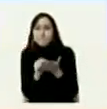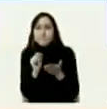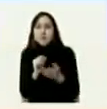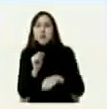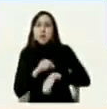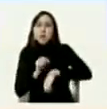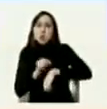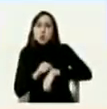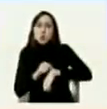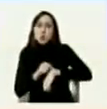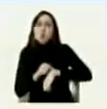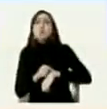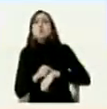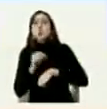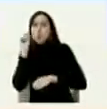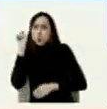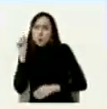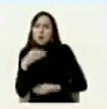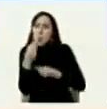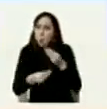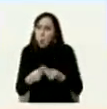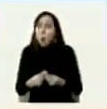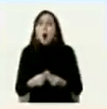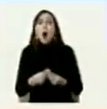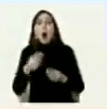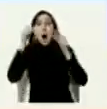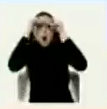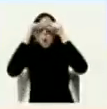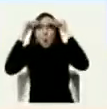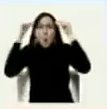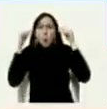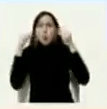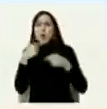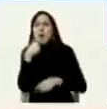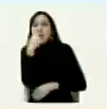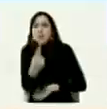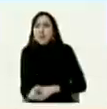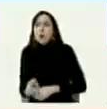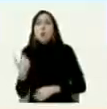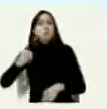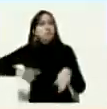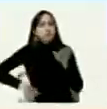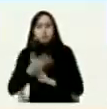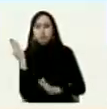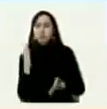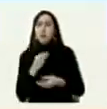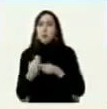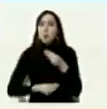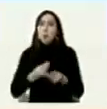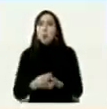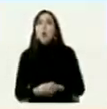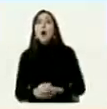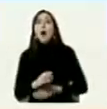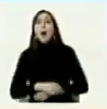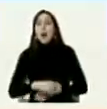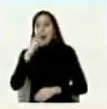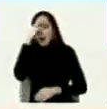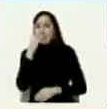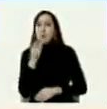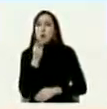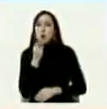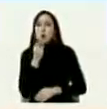Julio Borges declaró que se iban de Santo Domingo patearon la mesa